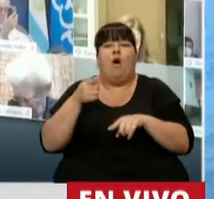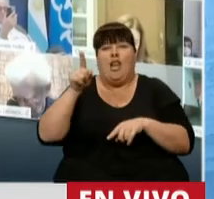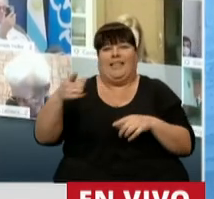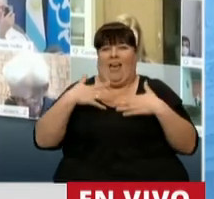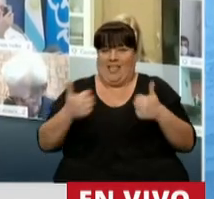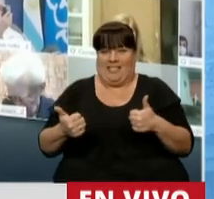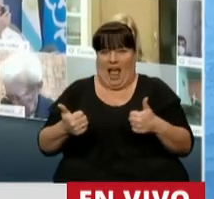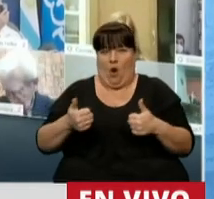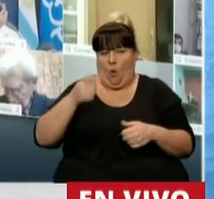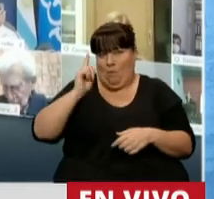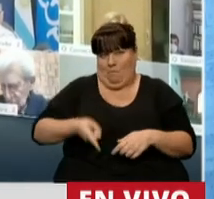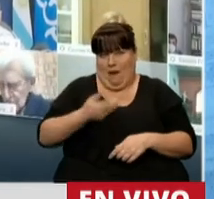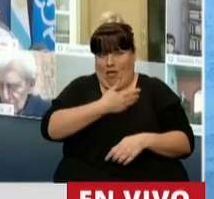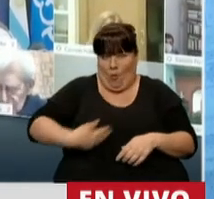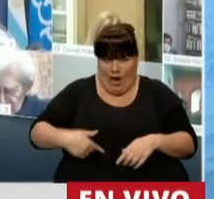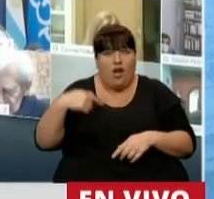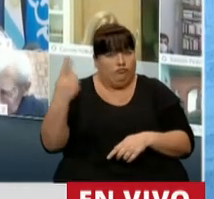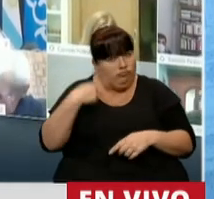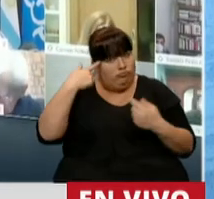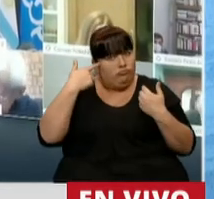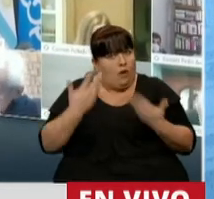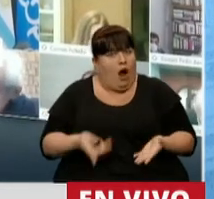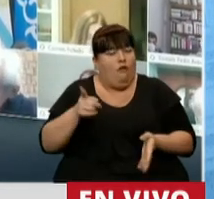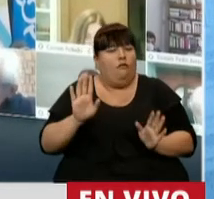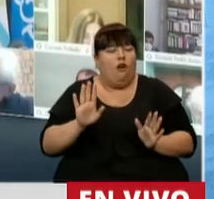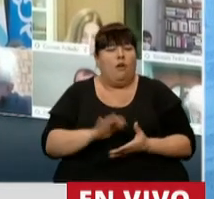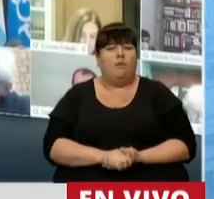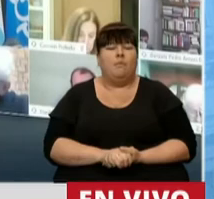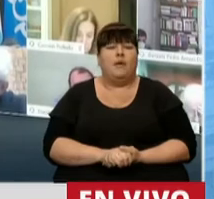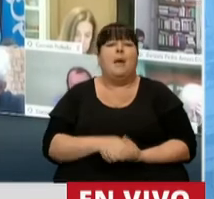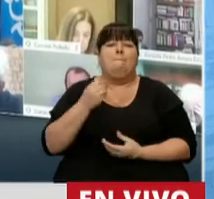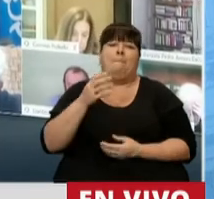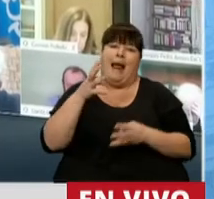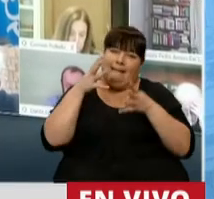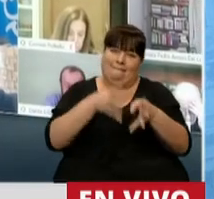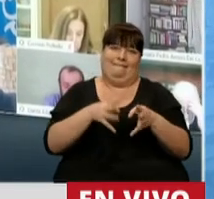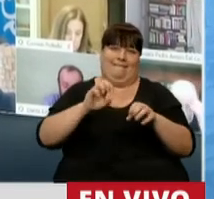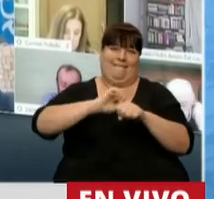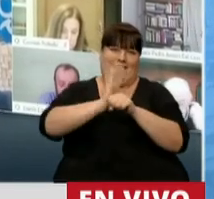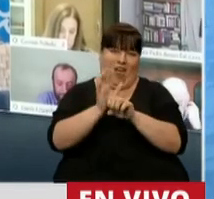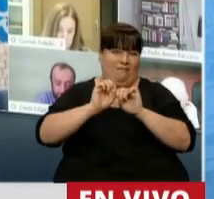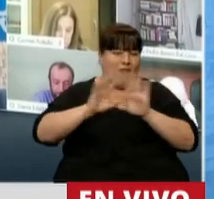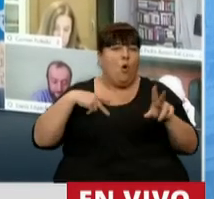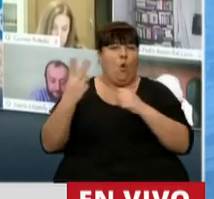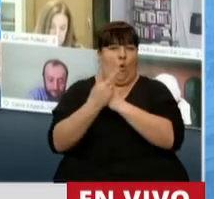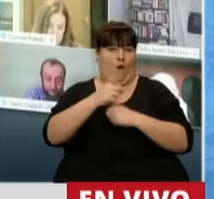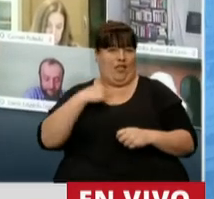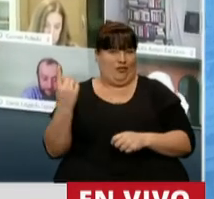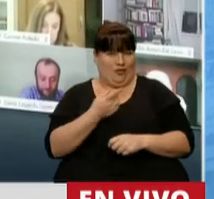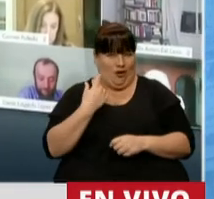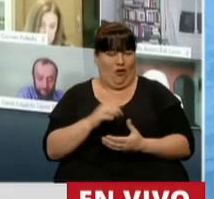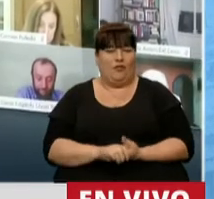de salud que se han registrado y con las cuales estamos muy de acuerdo para combatir a la pandemia, para defendernos justamente